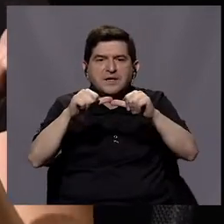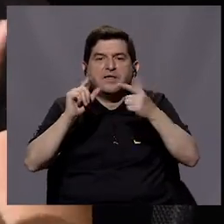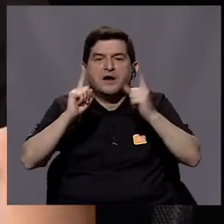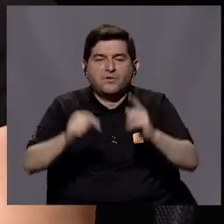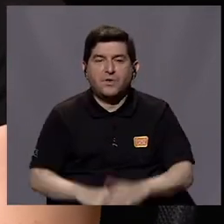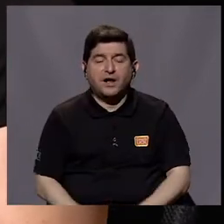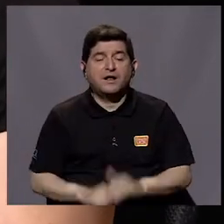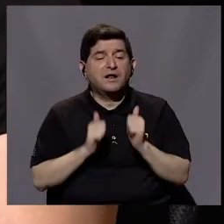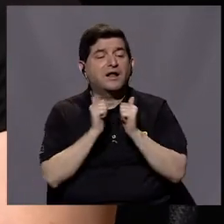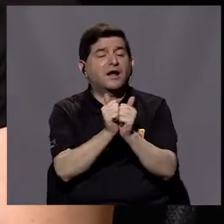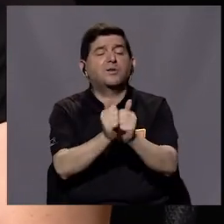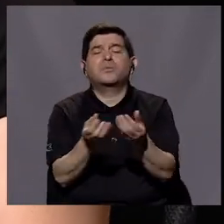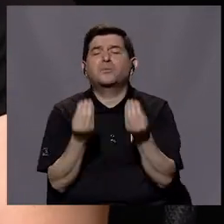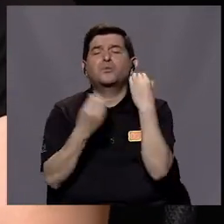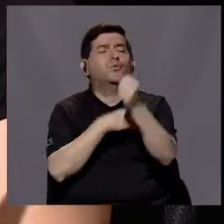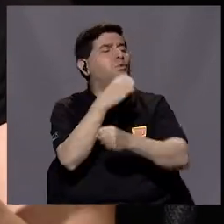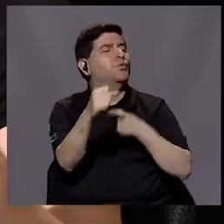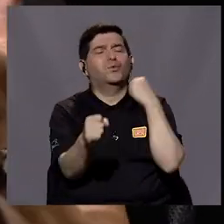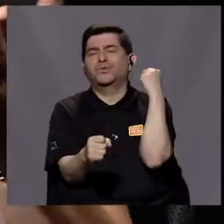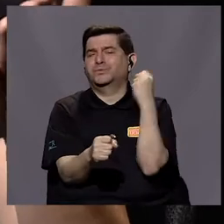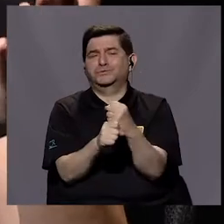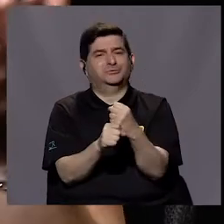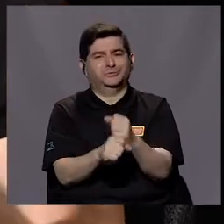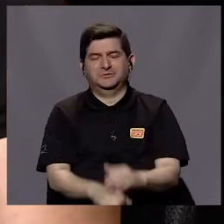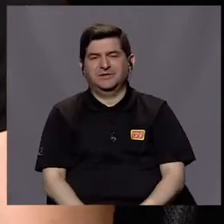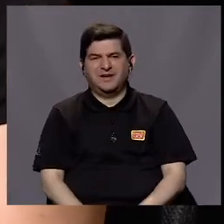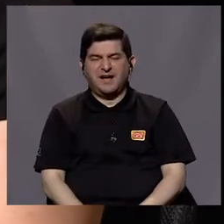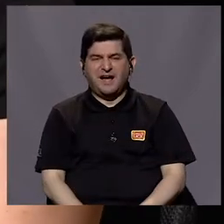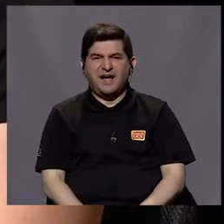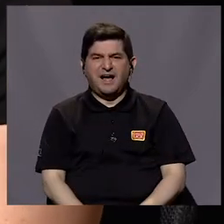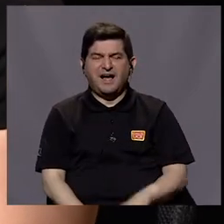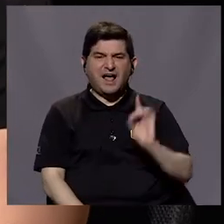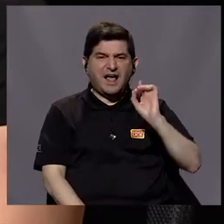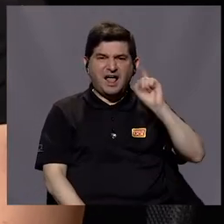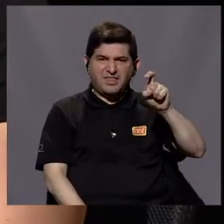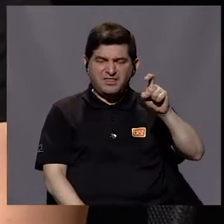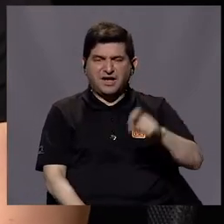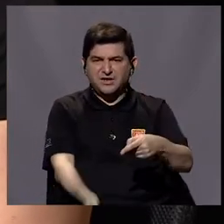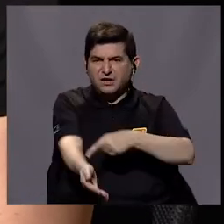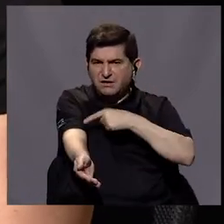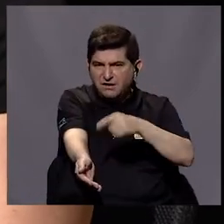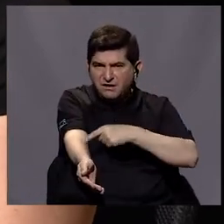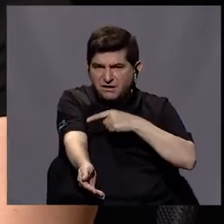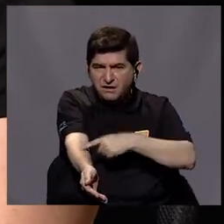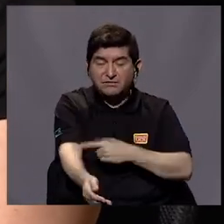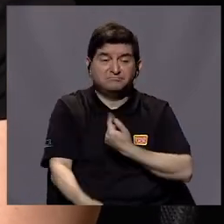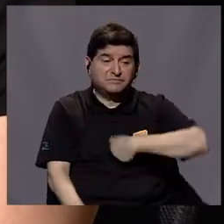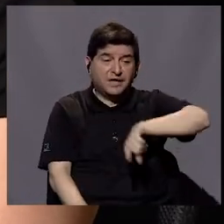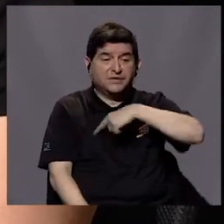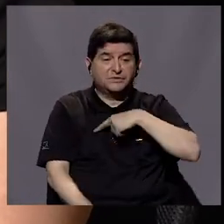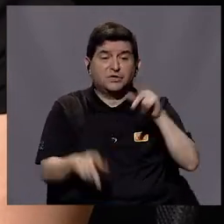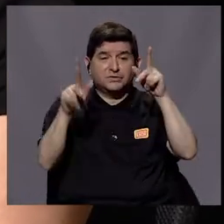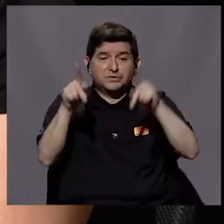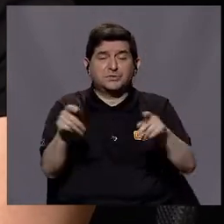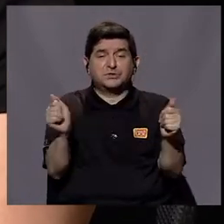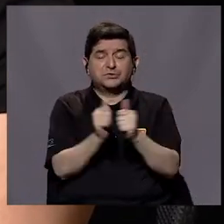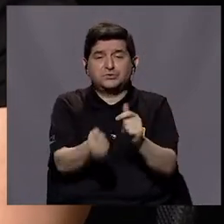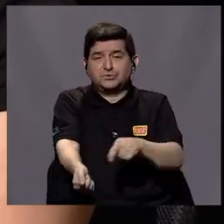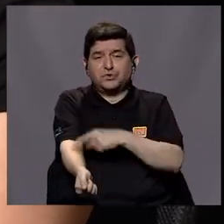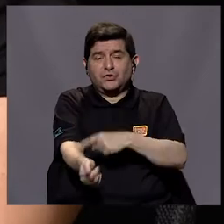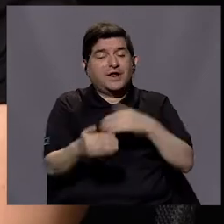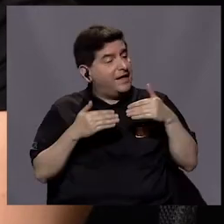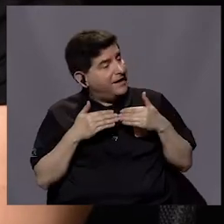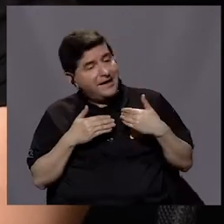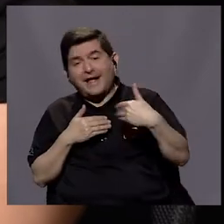¿Qué son las crónicas? Las que nos acompañan por muchos años. Entonces, nos diagnostican de diabetes y pasamos siendo una persona con